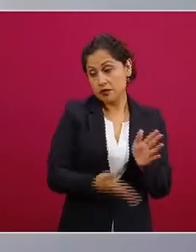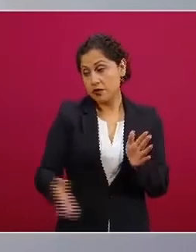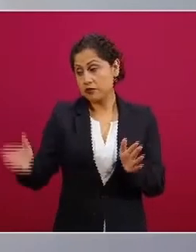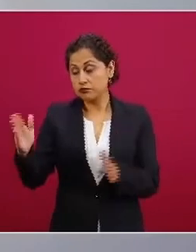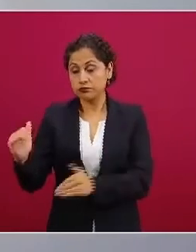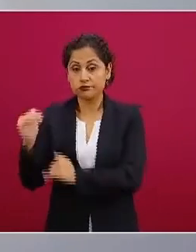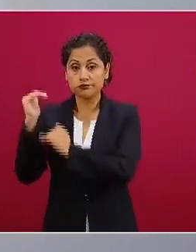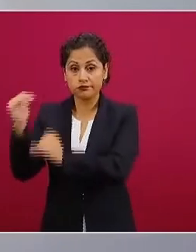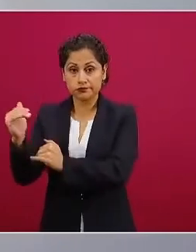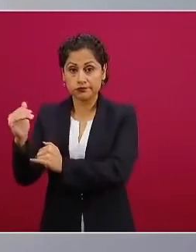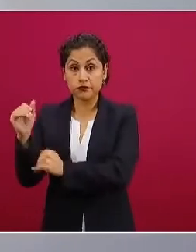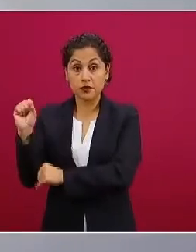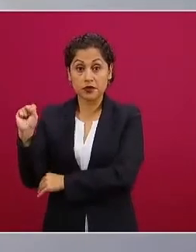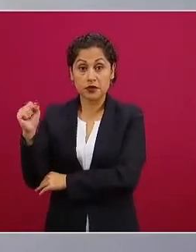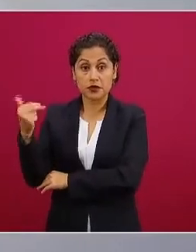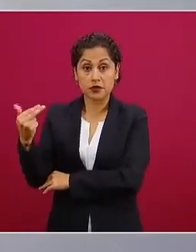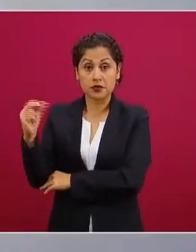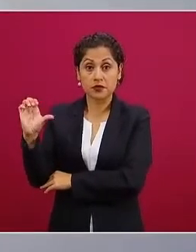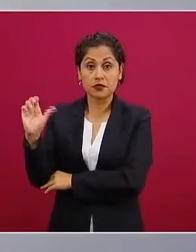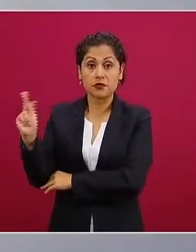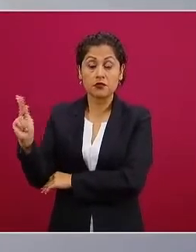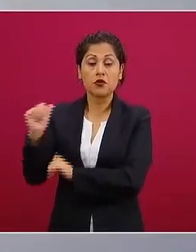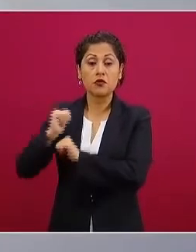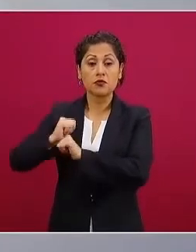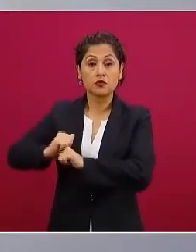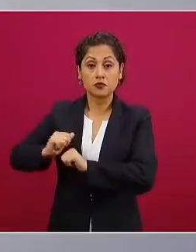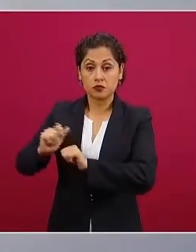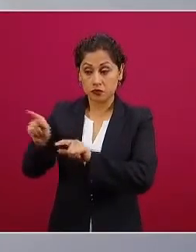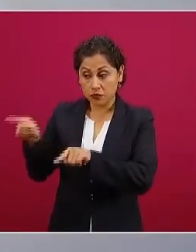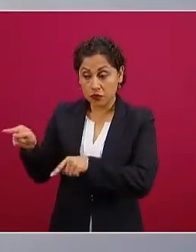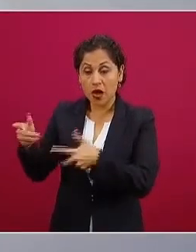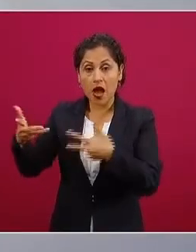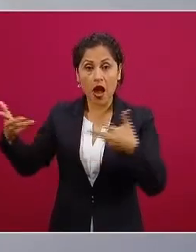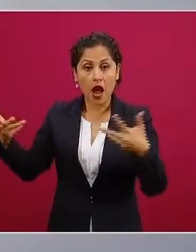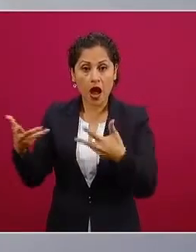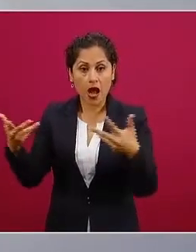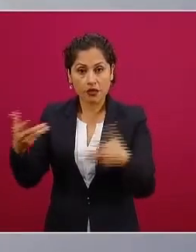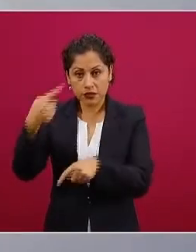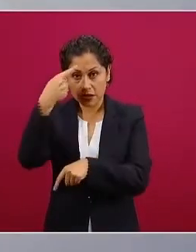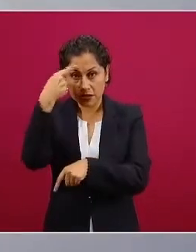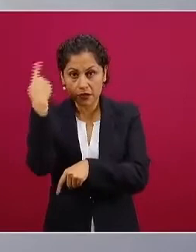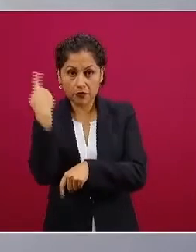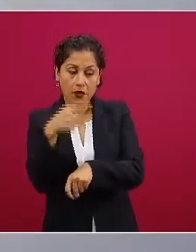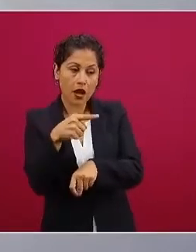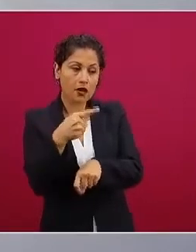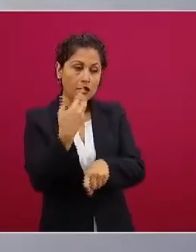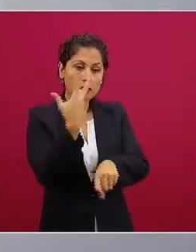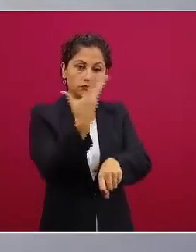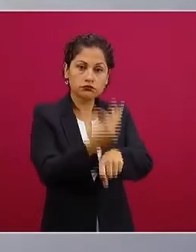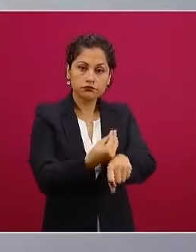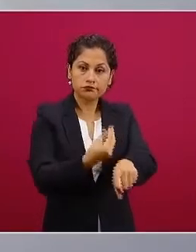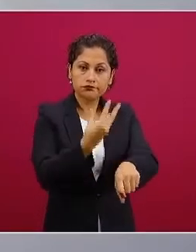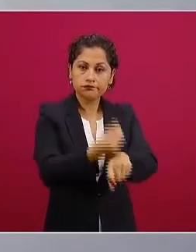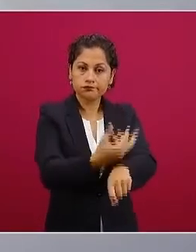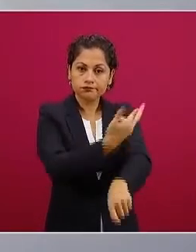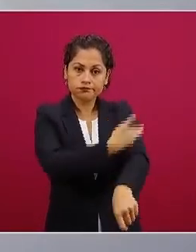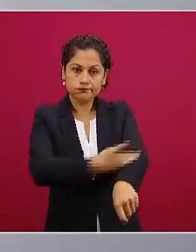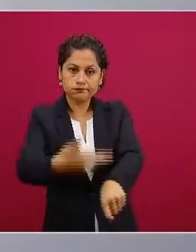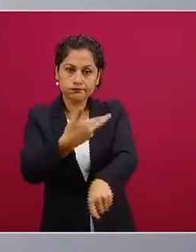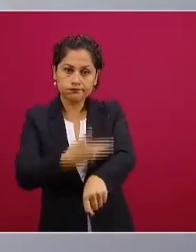a cabo las adecuaciones de carácter presupuestal